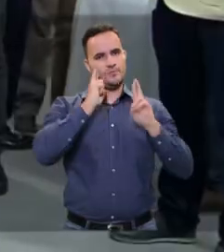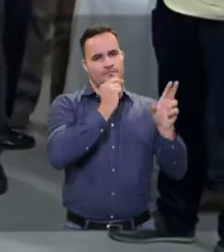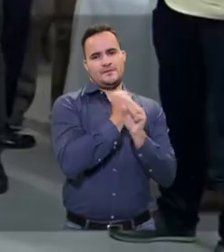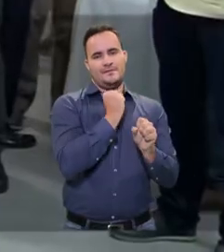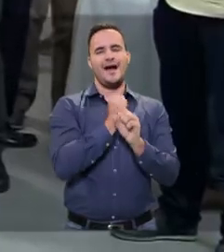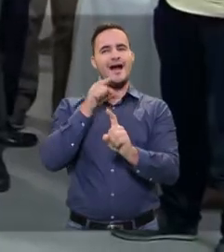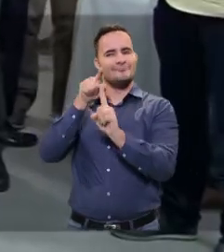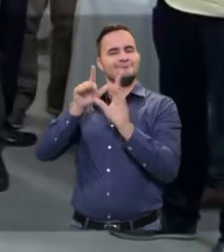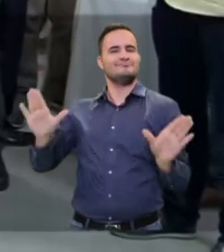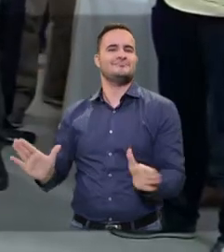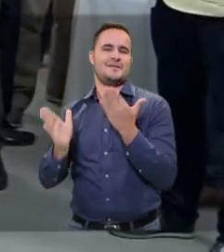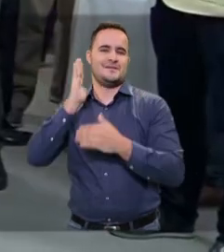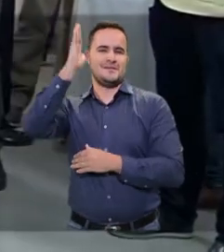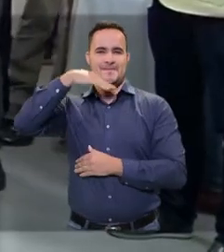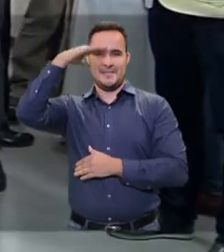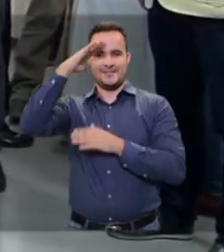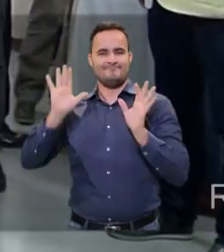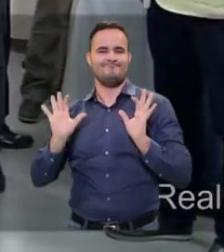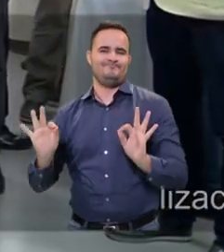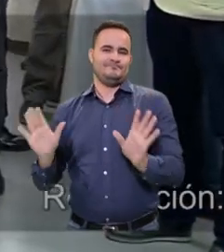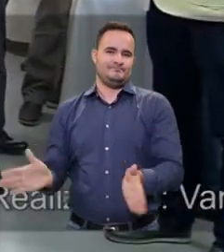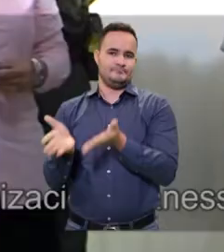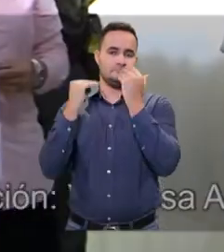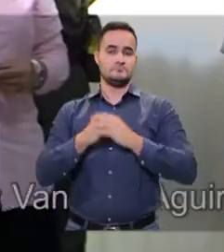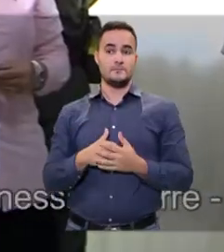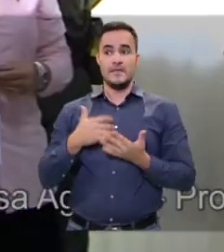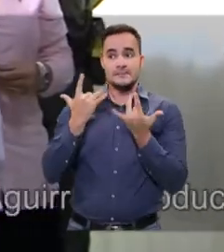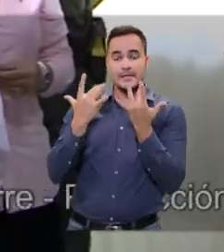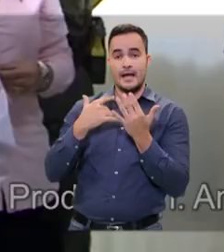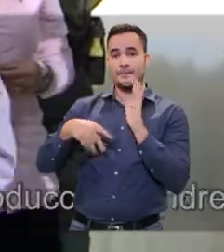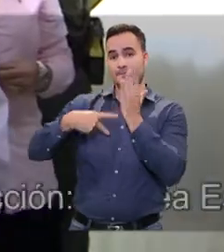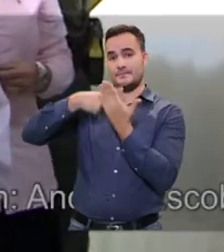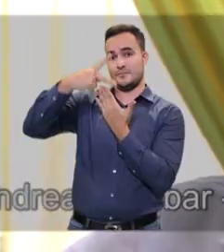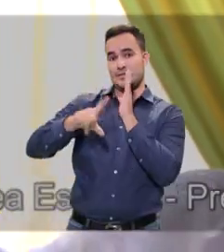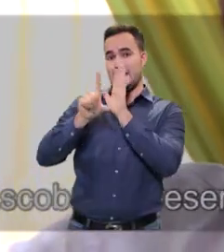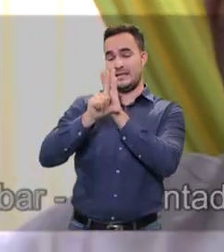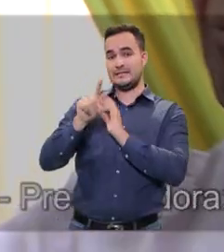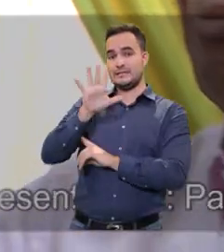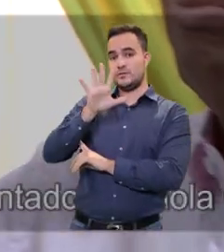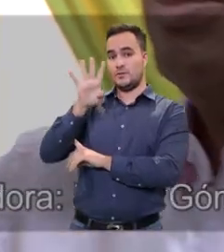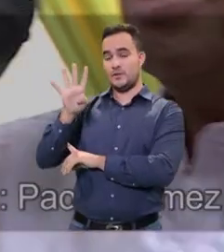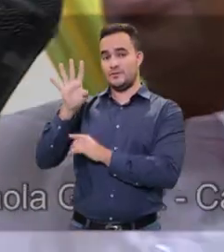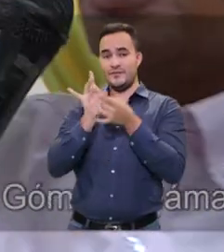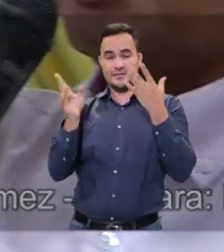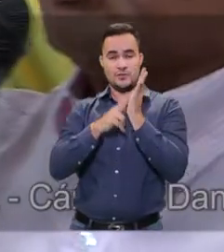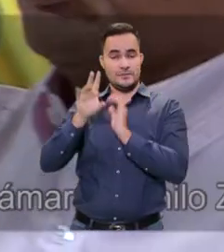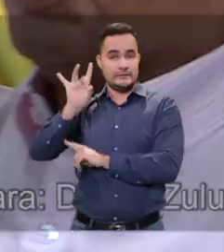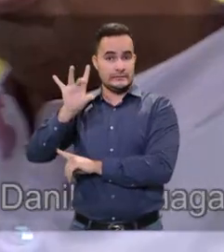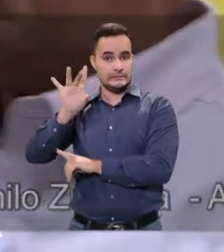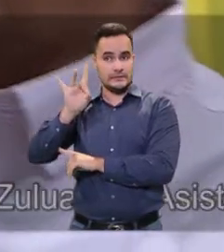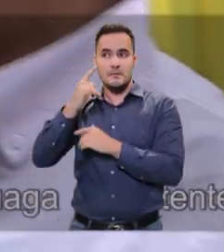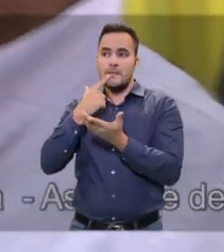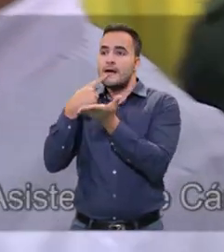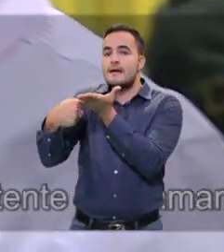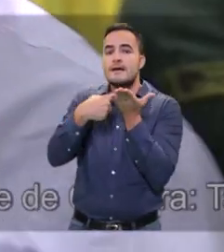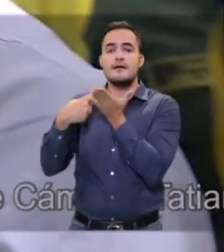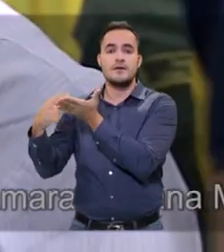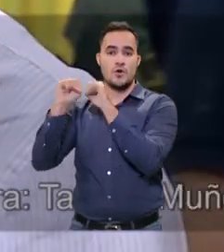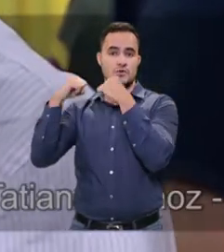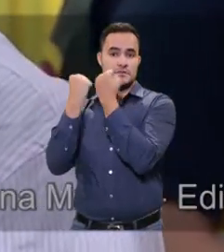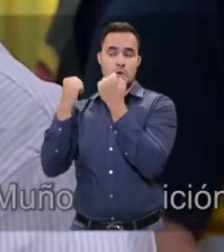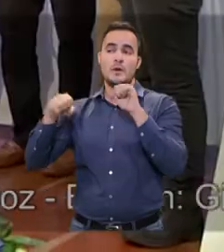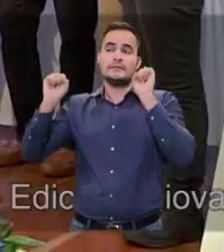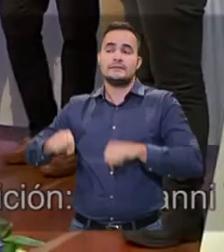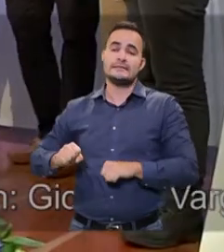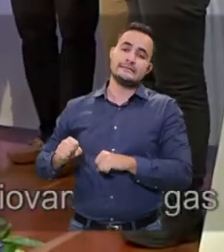por la construcción de un mejor futuro. Se espera que el visto bueno de la Corte Constitucional al proyecto de ley 54 de 2015 y